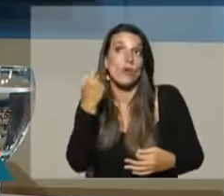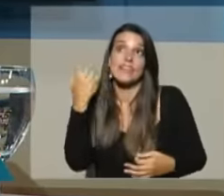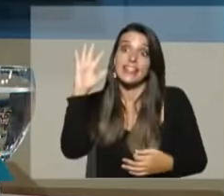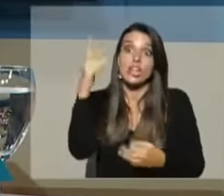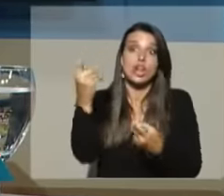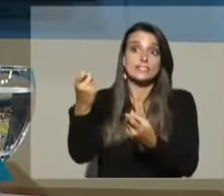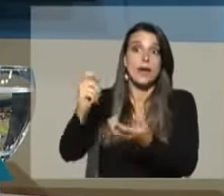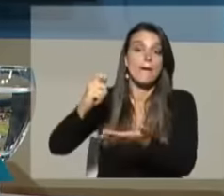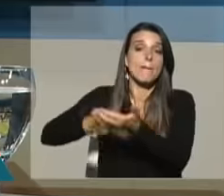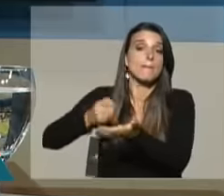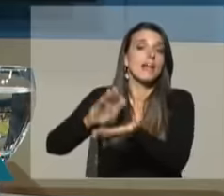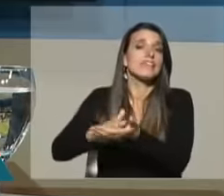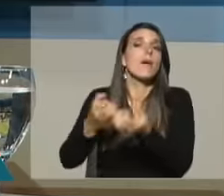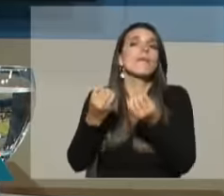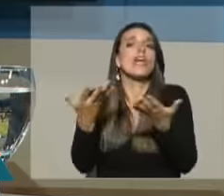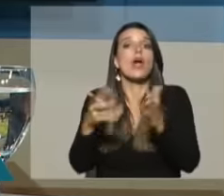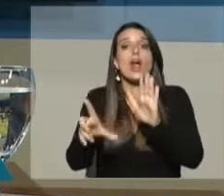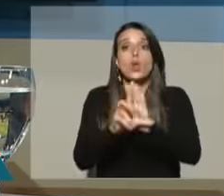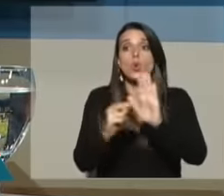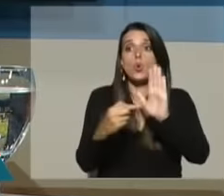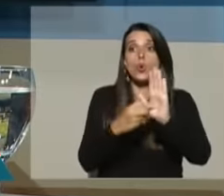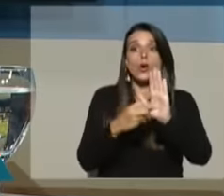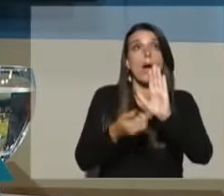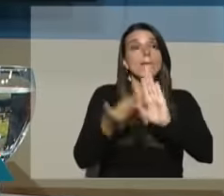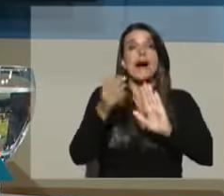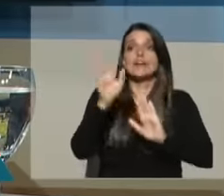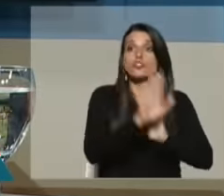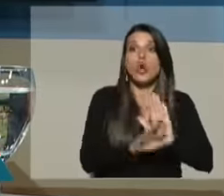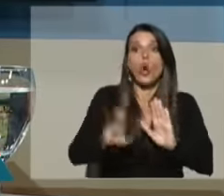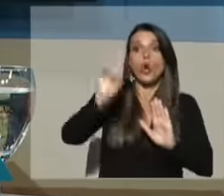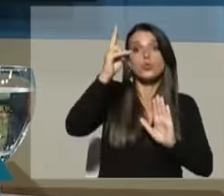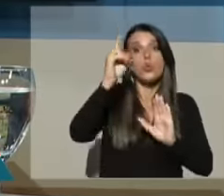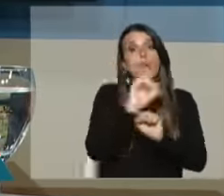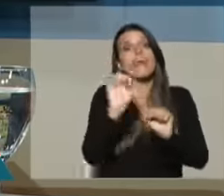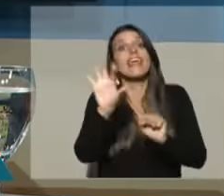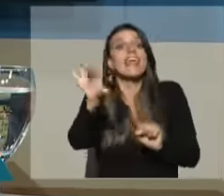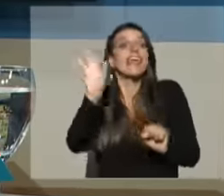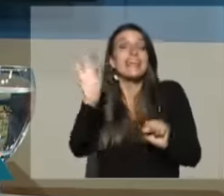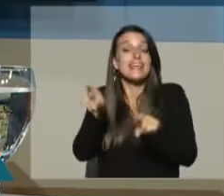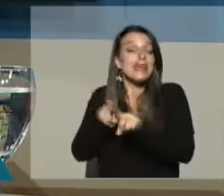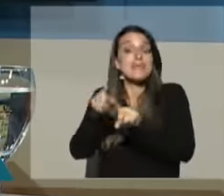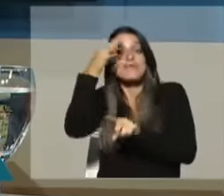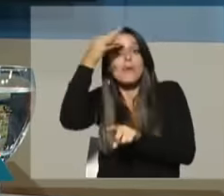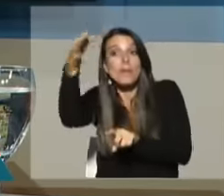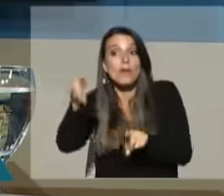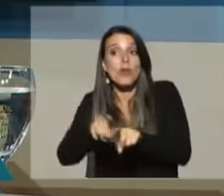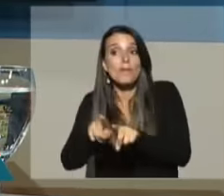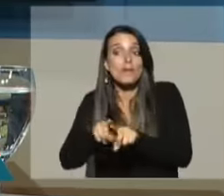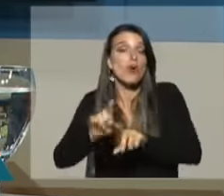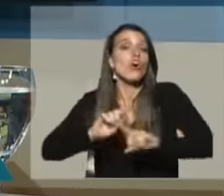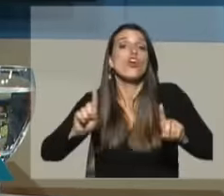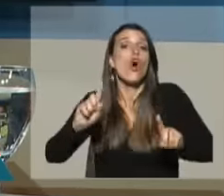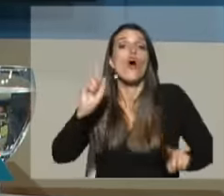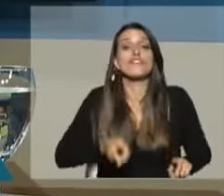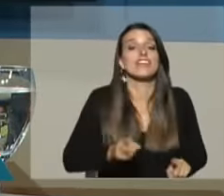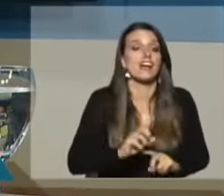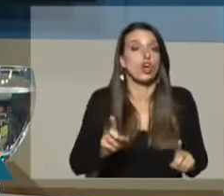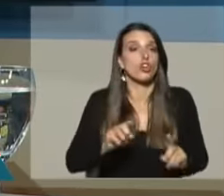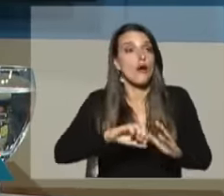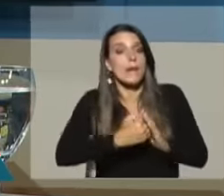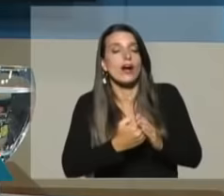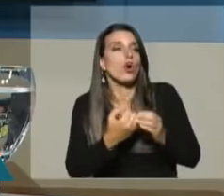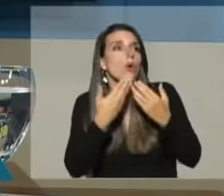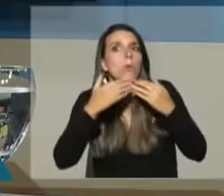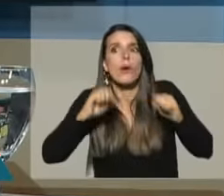que tiene de malo que ahora en la LUC eso se extienda a que sea opcional. O sea, que deje de ser obligatorio, nunca